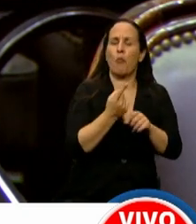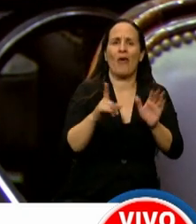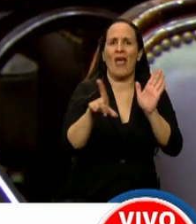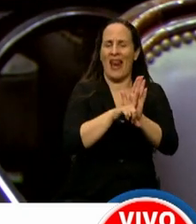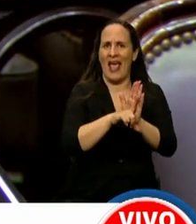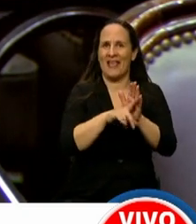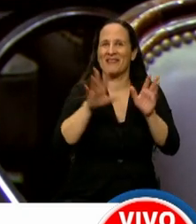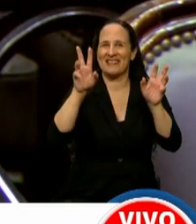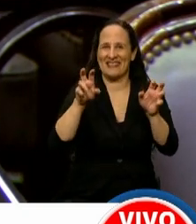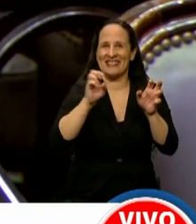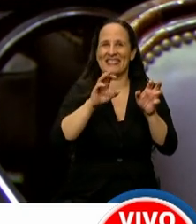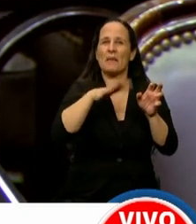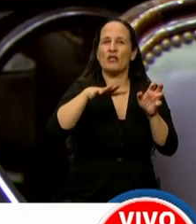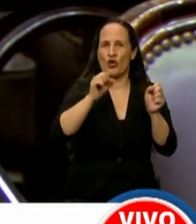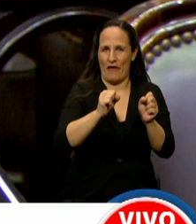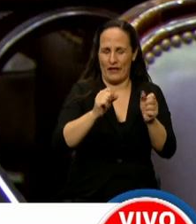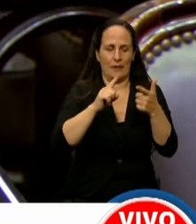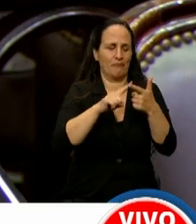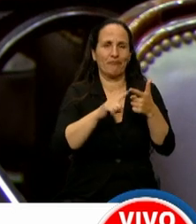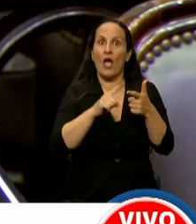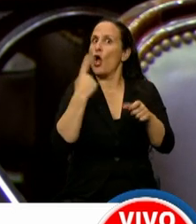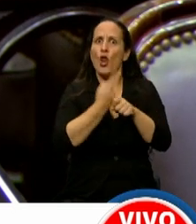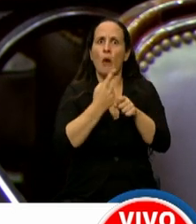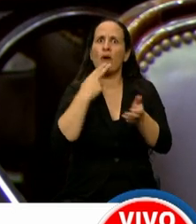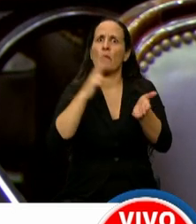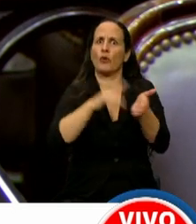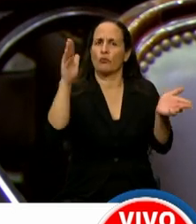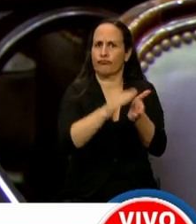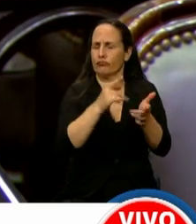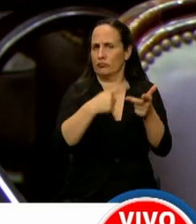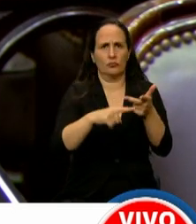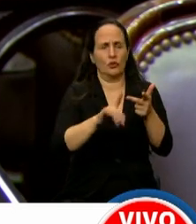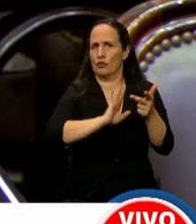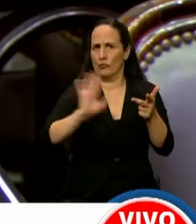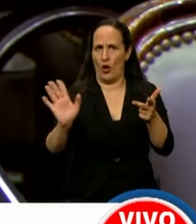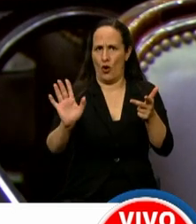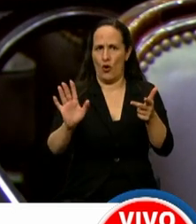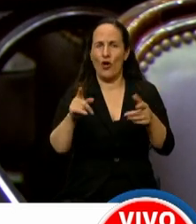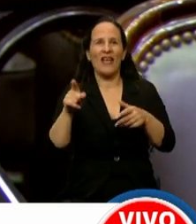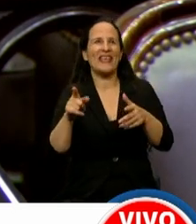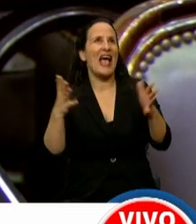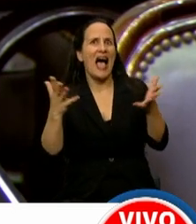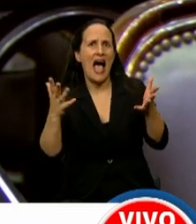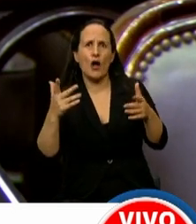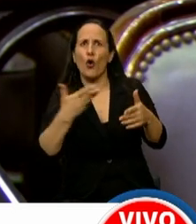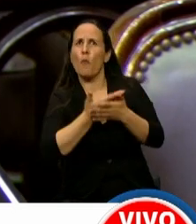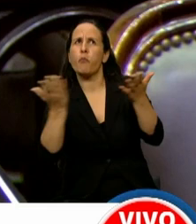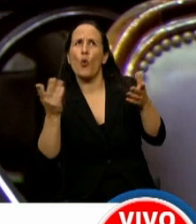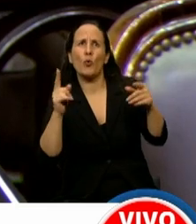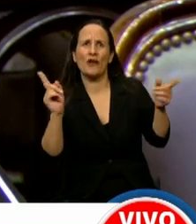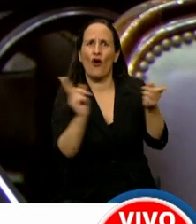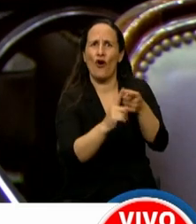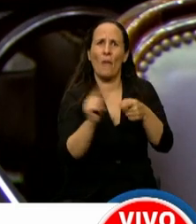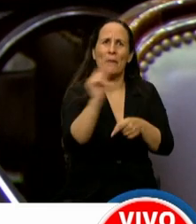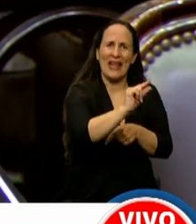No podrán tener beneficios impositivos y se cae cualquier convenio o concesión con la banca pública de orden